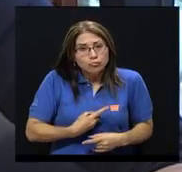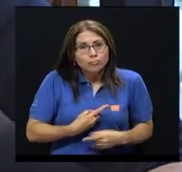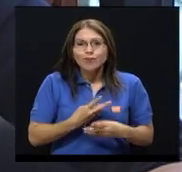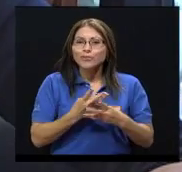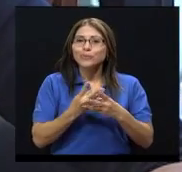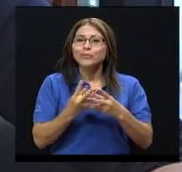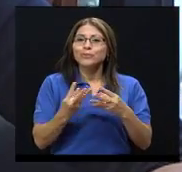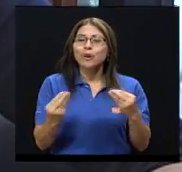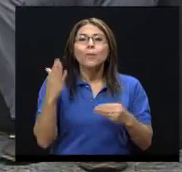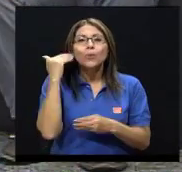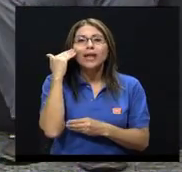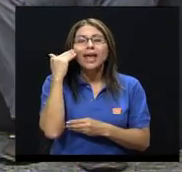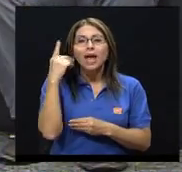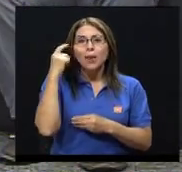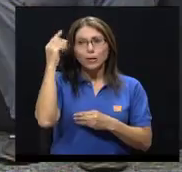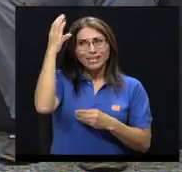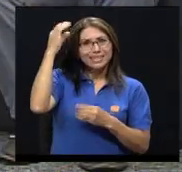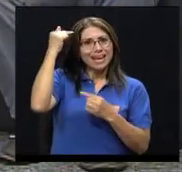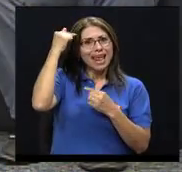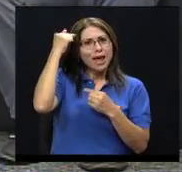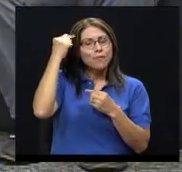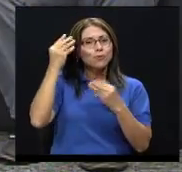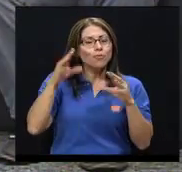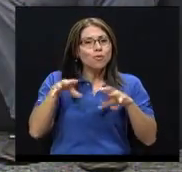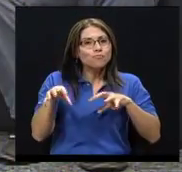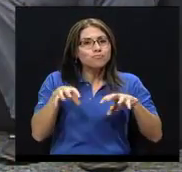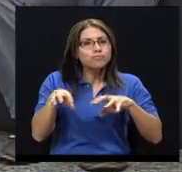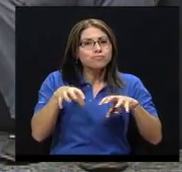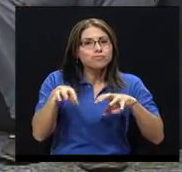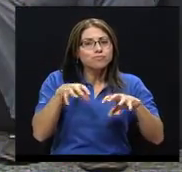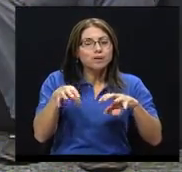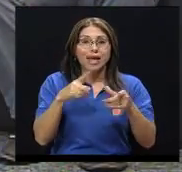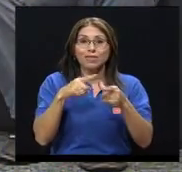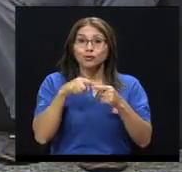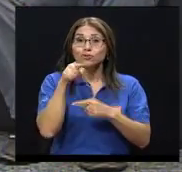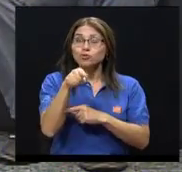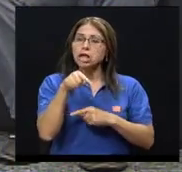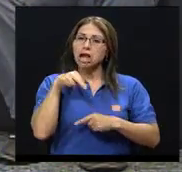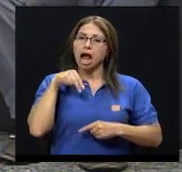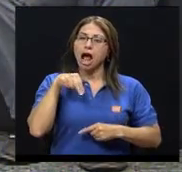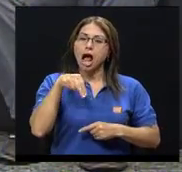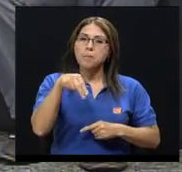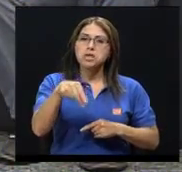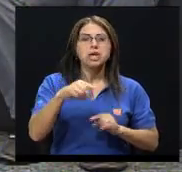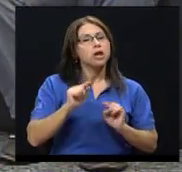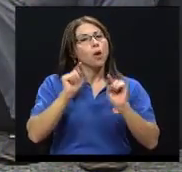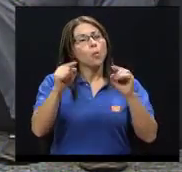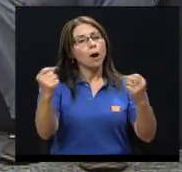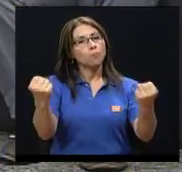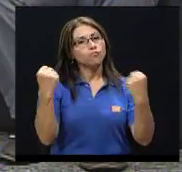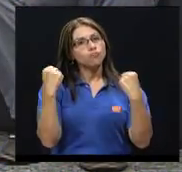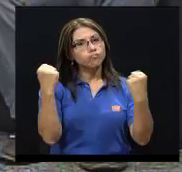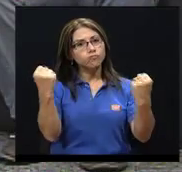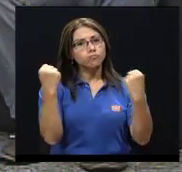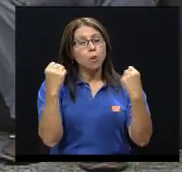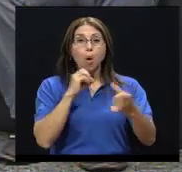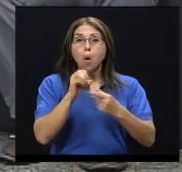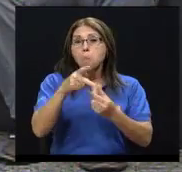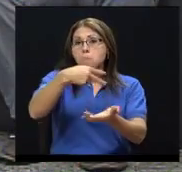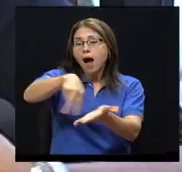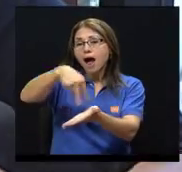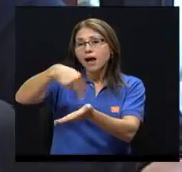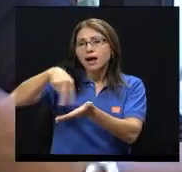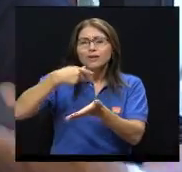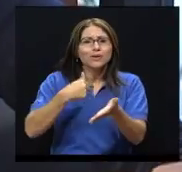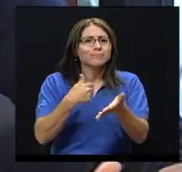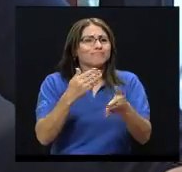endorfinas en el cerebro. Entonces, mantenerse caminando, yendo al gimnasio, haciendo, bailando,